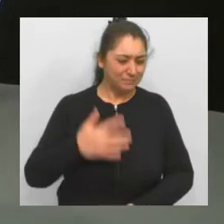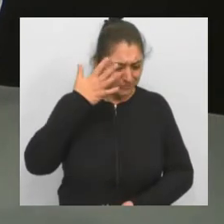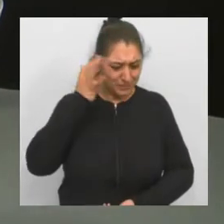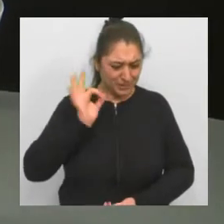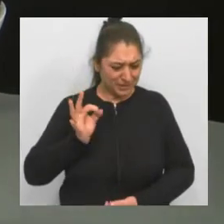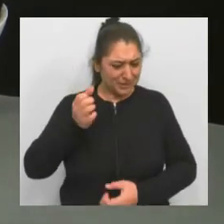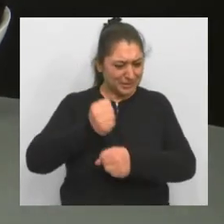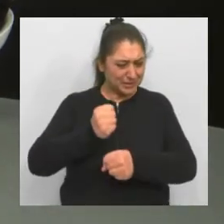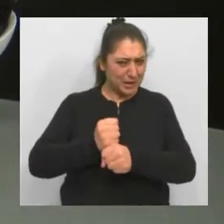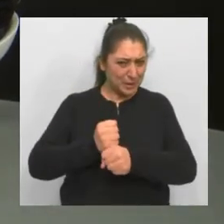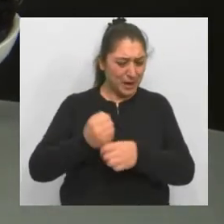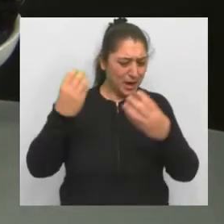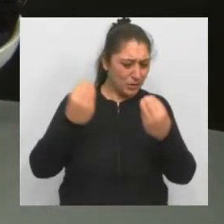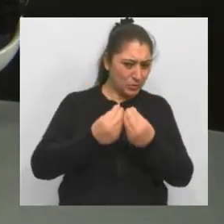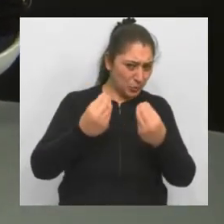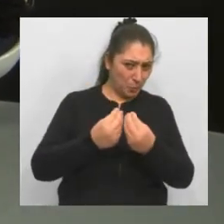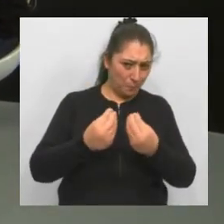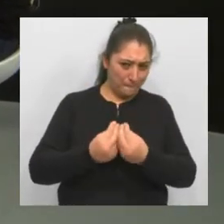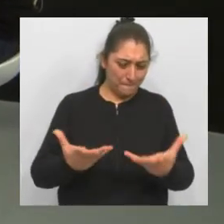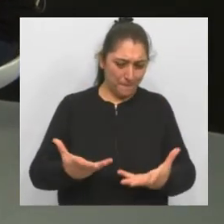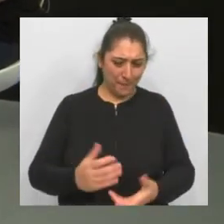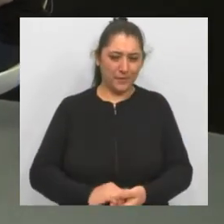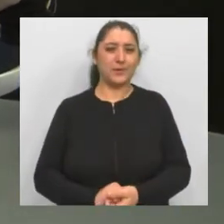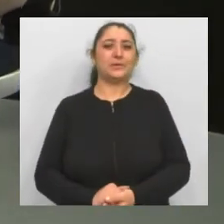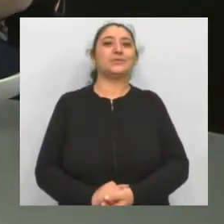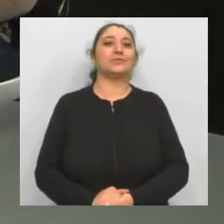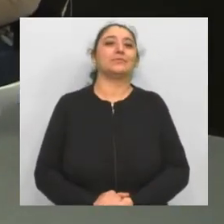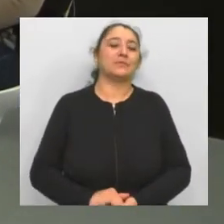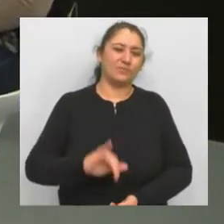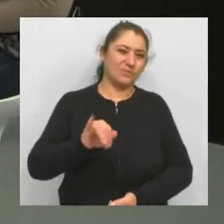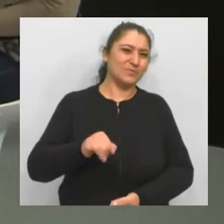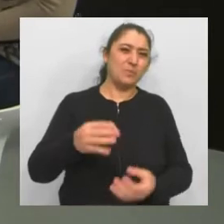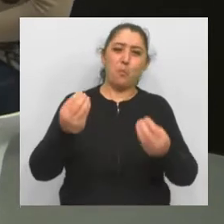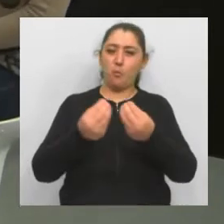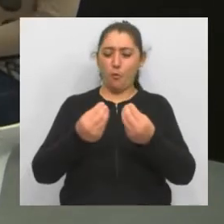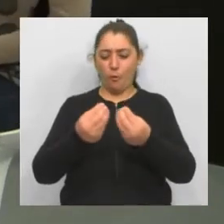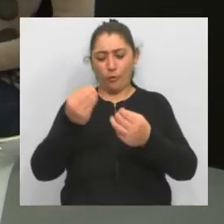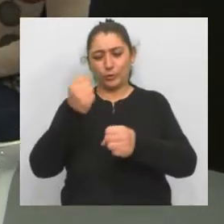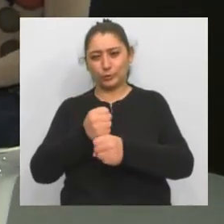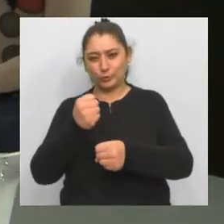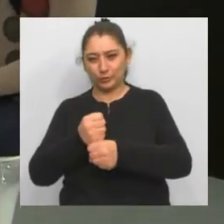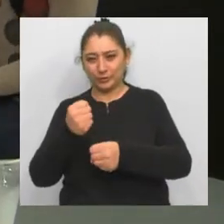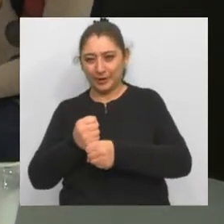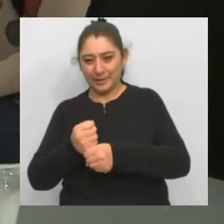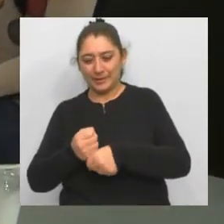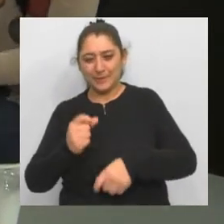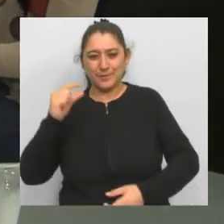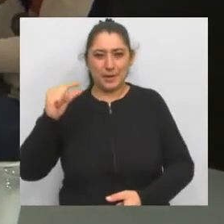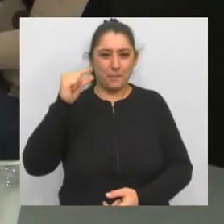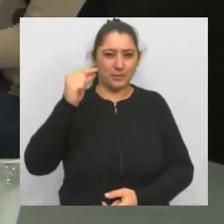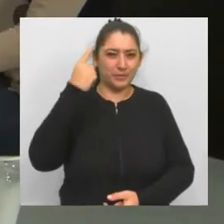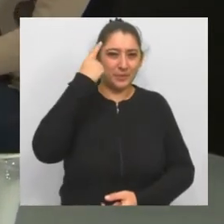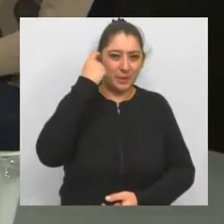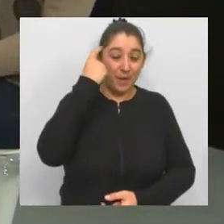es cómo uno va adaptándose, va preparándose ante las situaciones. Bueno, por ahí una situación difícil porque uno había